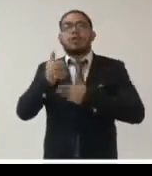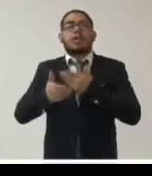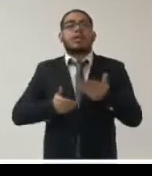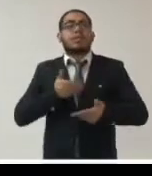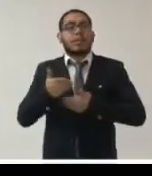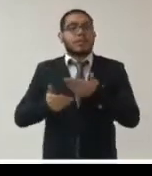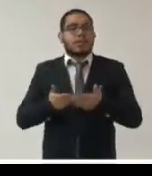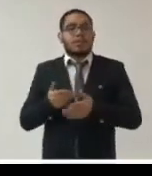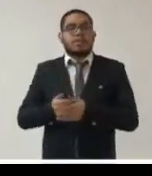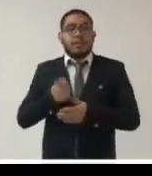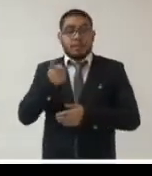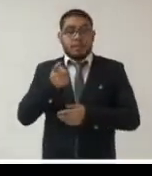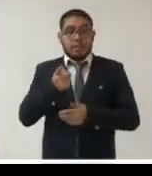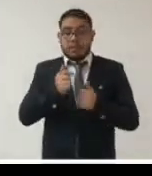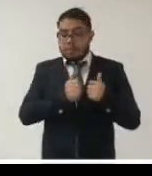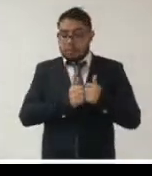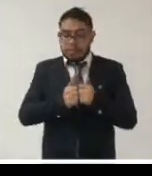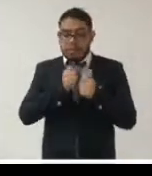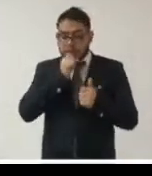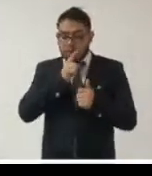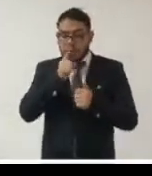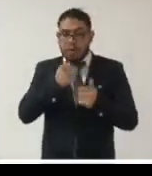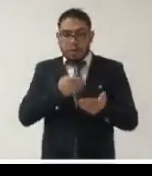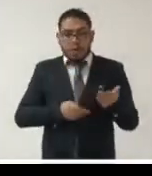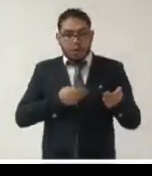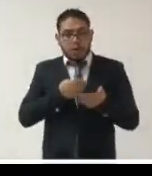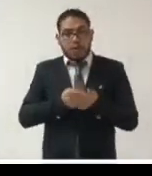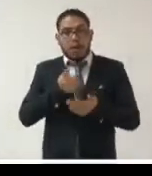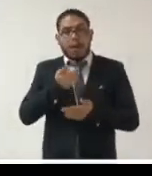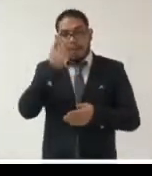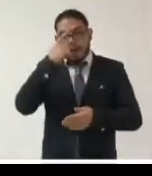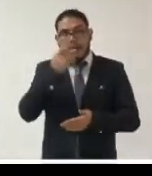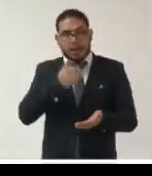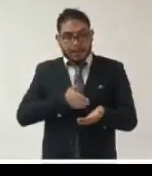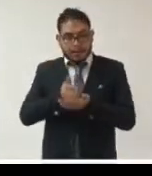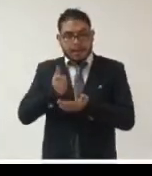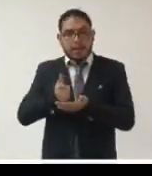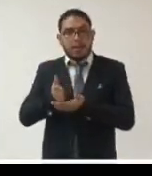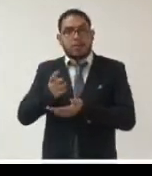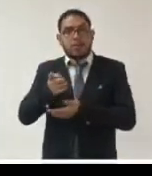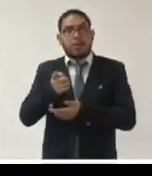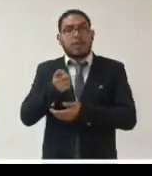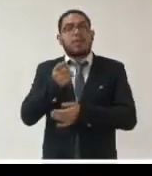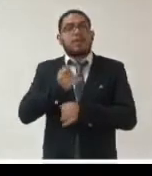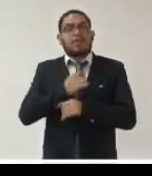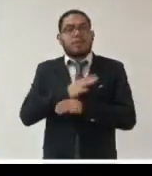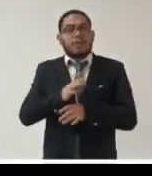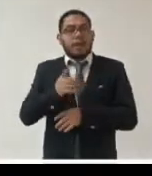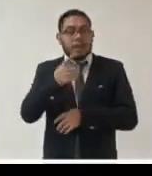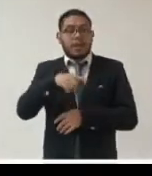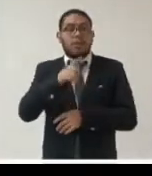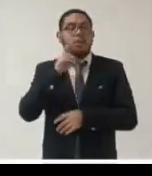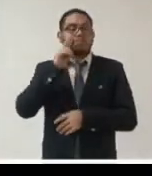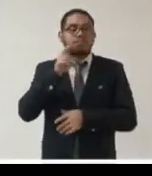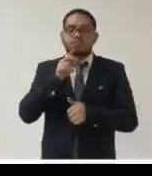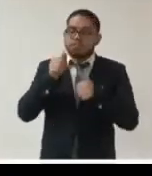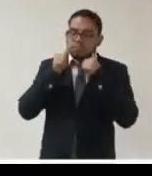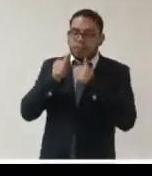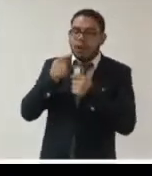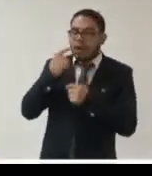ir acompañado por un marco de garantía del derecho de acceso a la información que permita a la ciudadanía